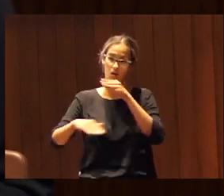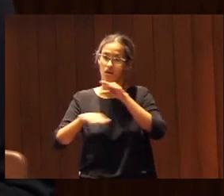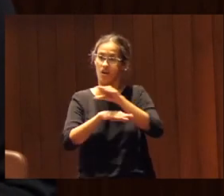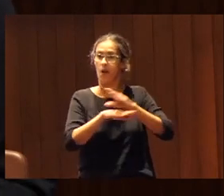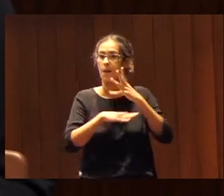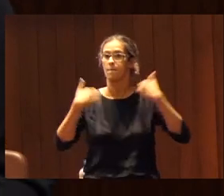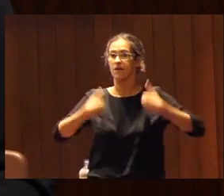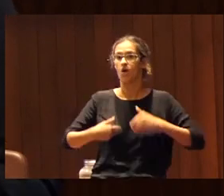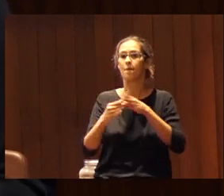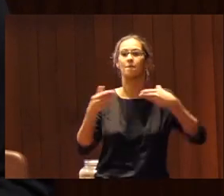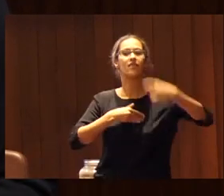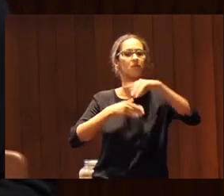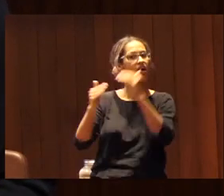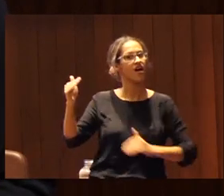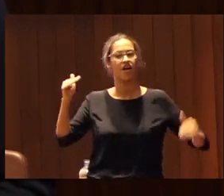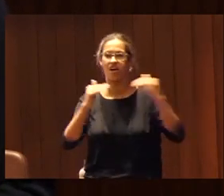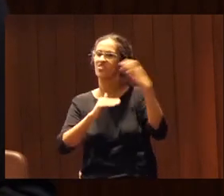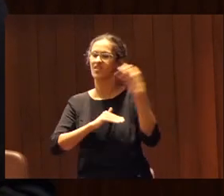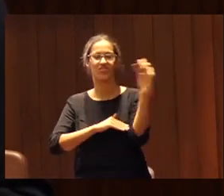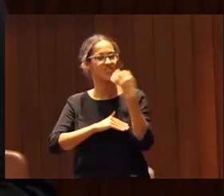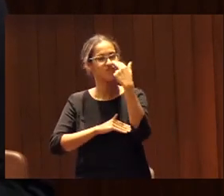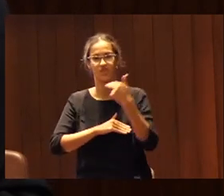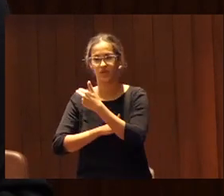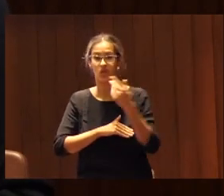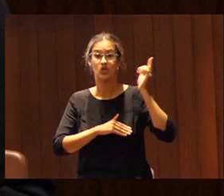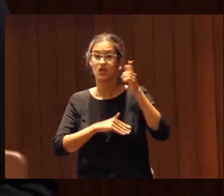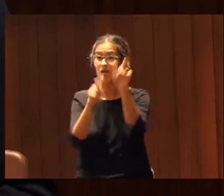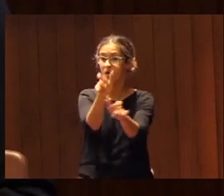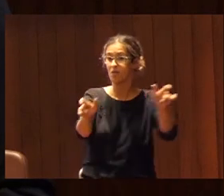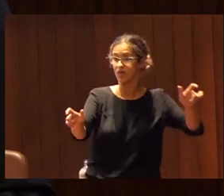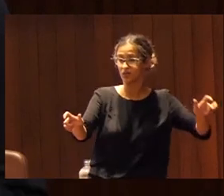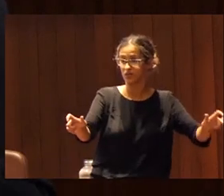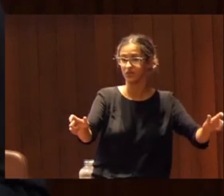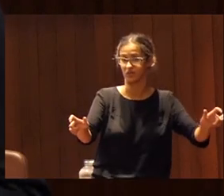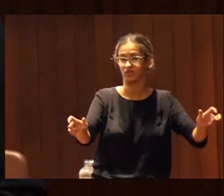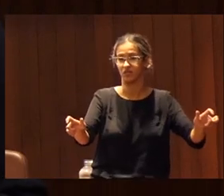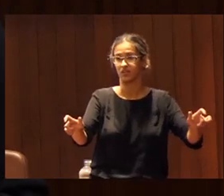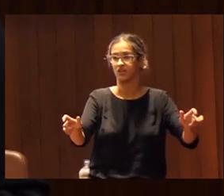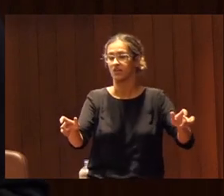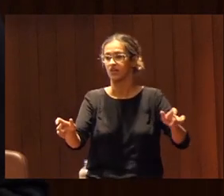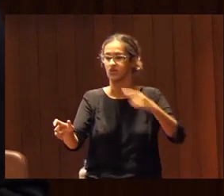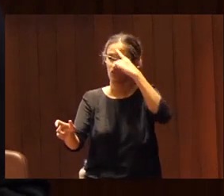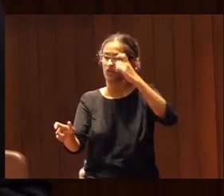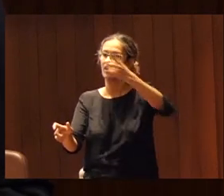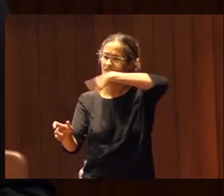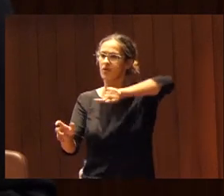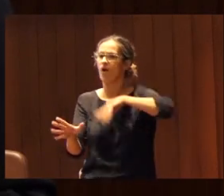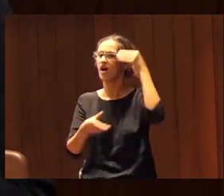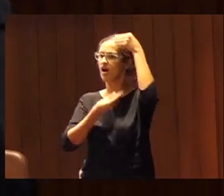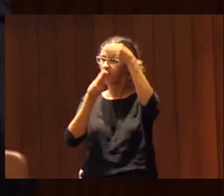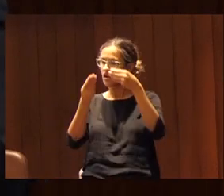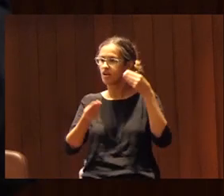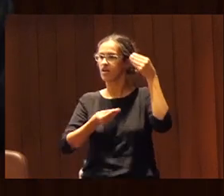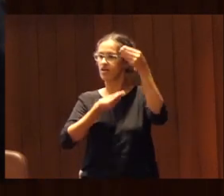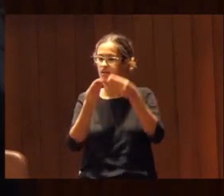y materiales tiene que haber un compromiso no solo de las personas que creo que es la pregunta que hay que hacerse también ¿estamos?